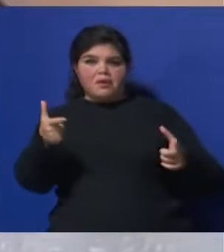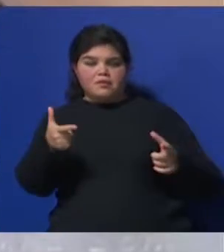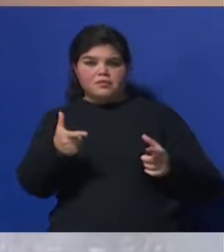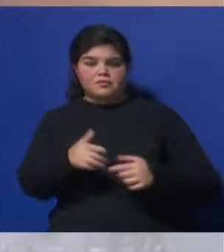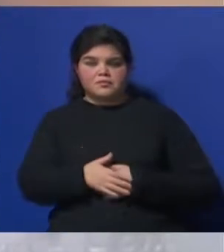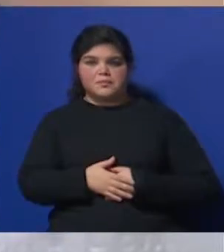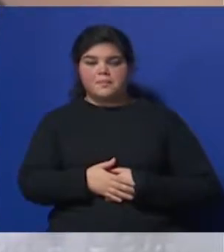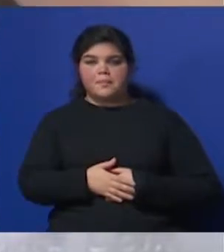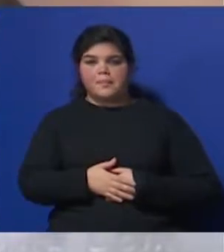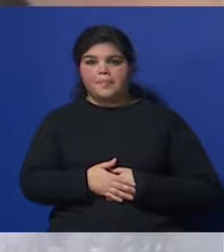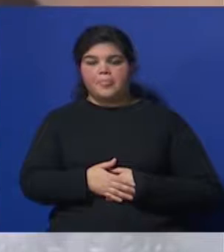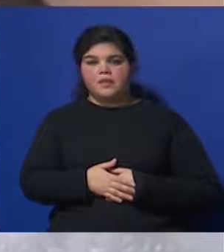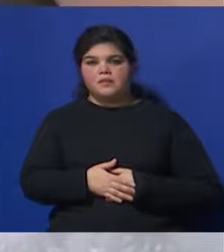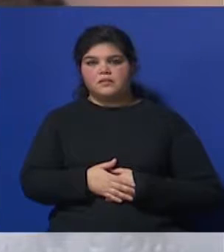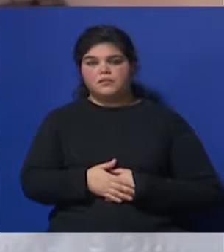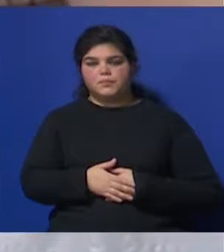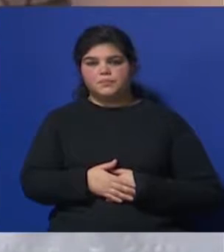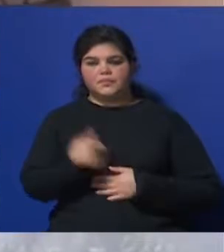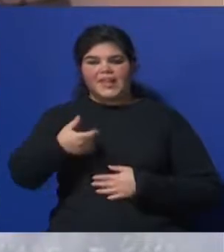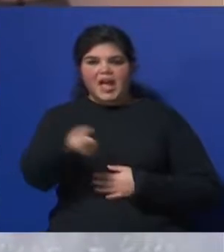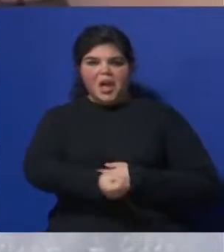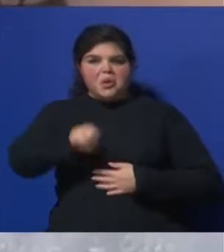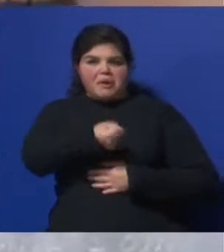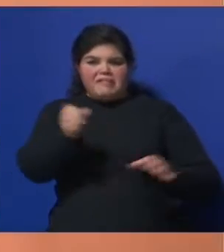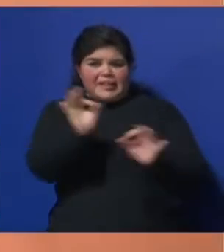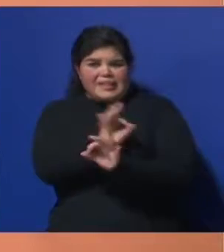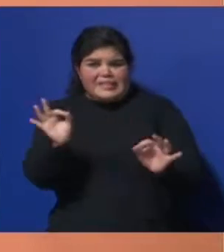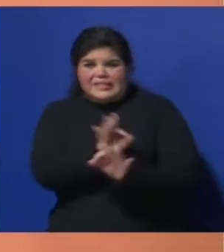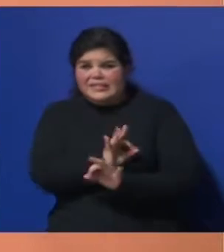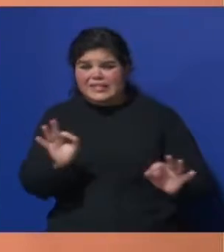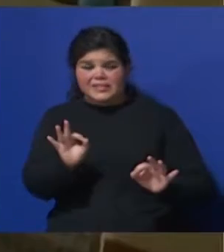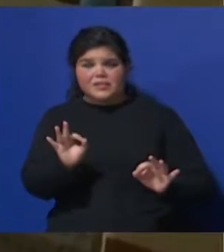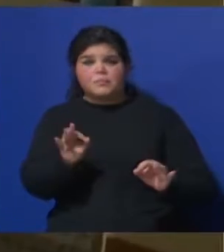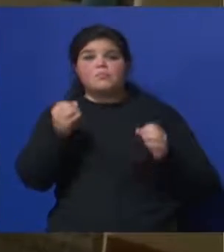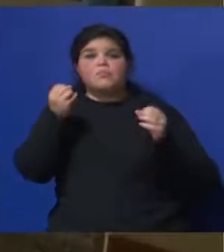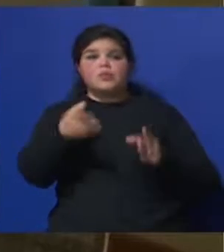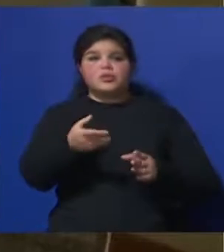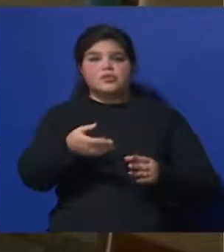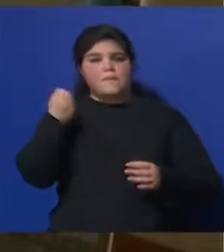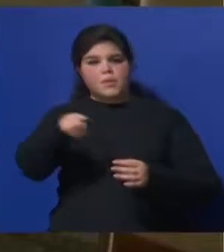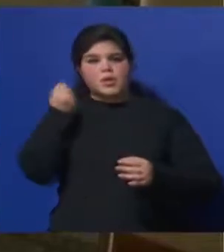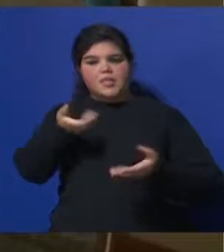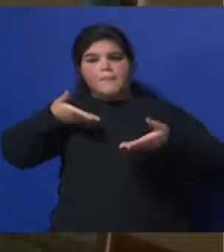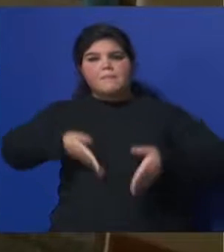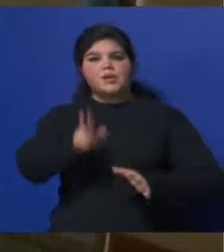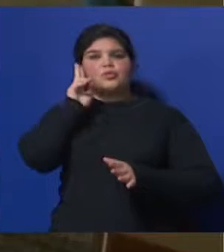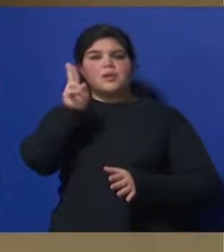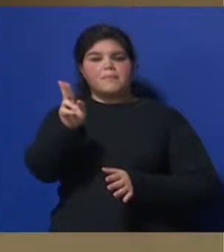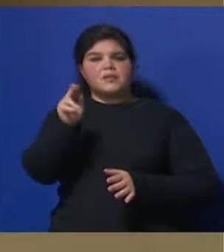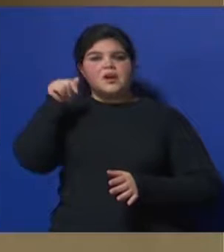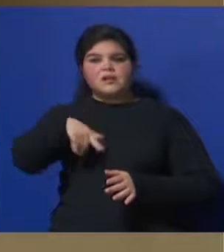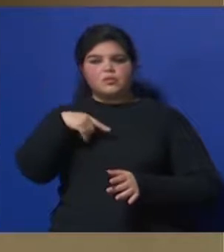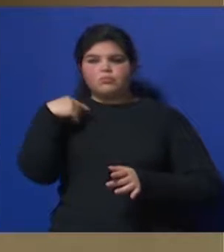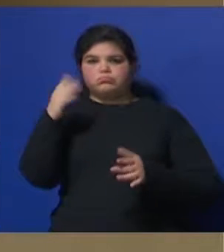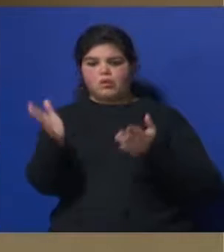embarazo Y tampoco se realizaron ecografías Por eso justamente Para un parto respetado Se deben dar todas las